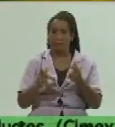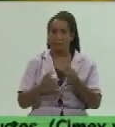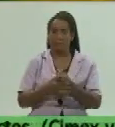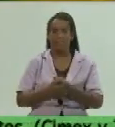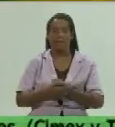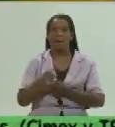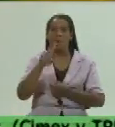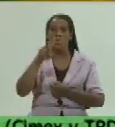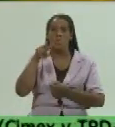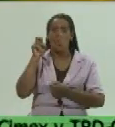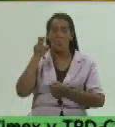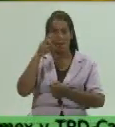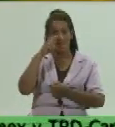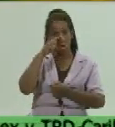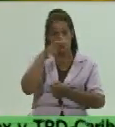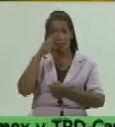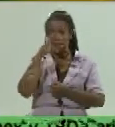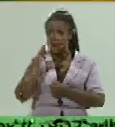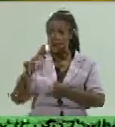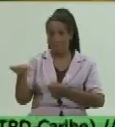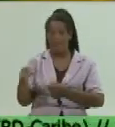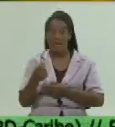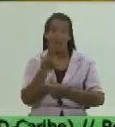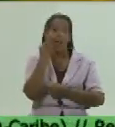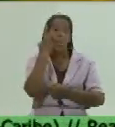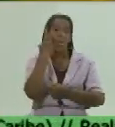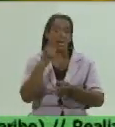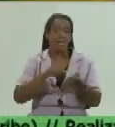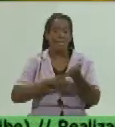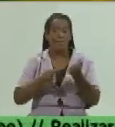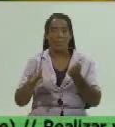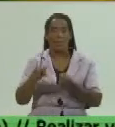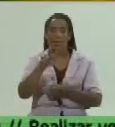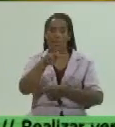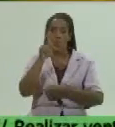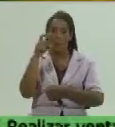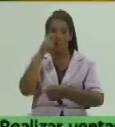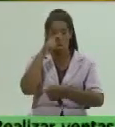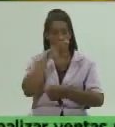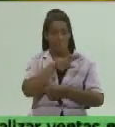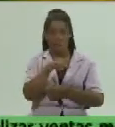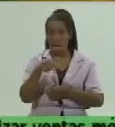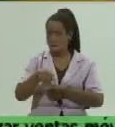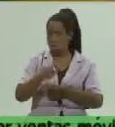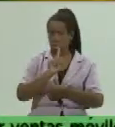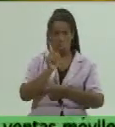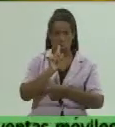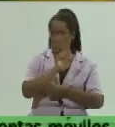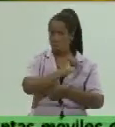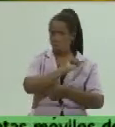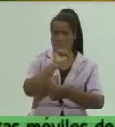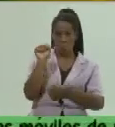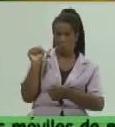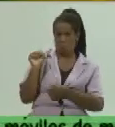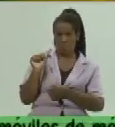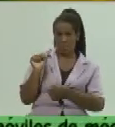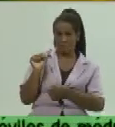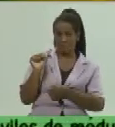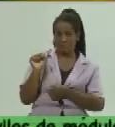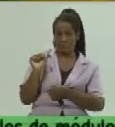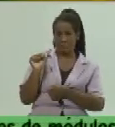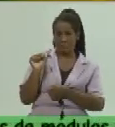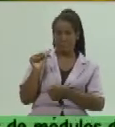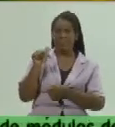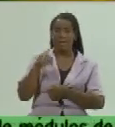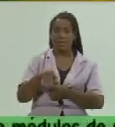normalidad es la única provincia que está en nueva normalidad yo diría que eso no es un logro no se puede ver desde ese punto de vista yo creo que eso es un